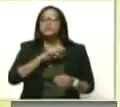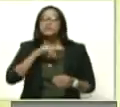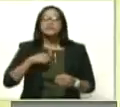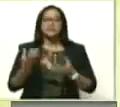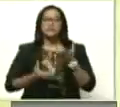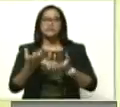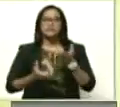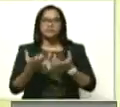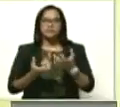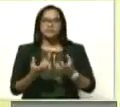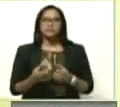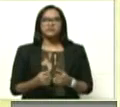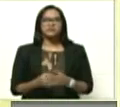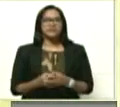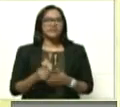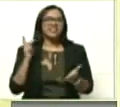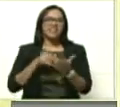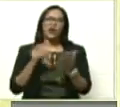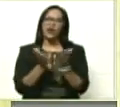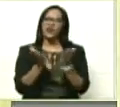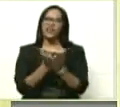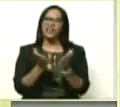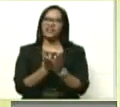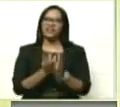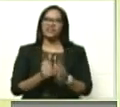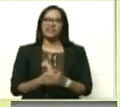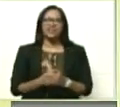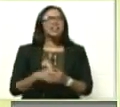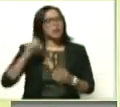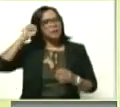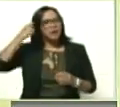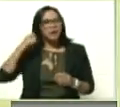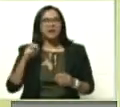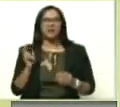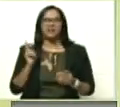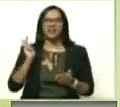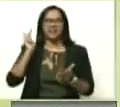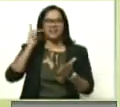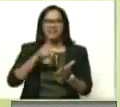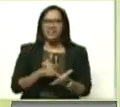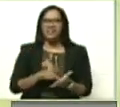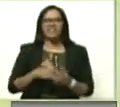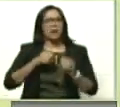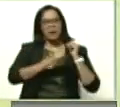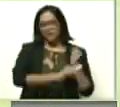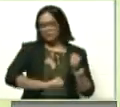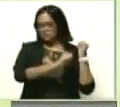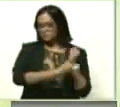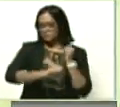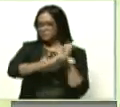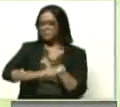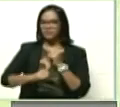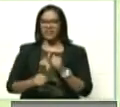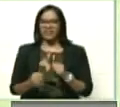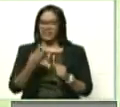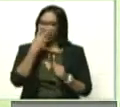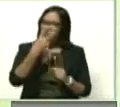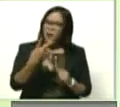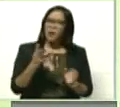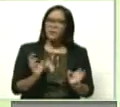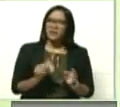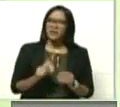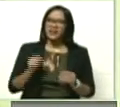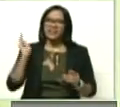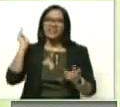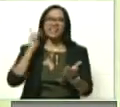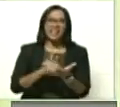entonces que lo quitaron, porque sabe que estaba limpiando, y me lo trajeron. Yo me emocioné con mi cuadro,